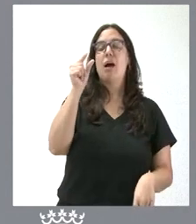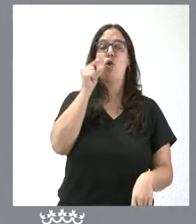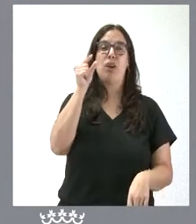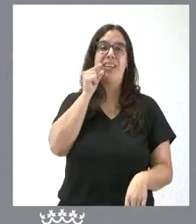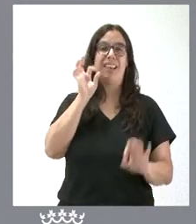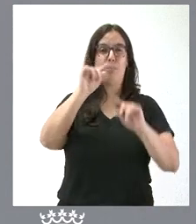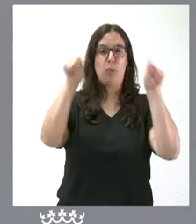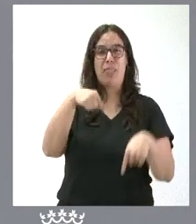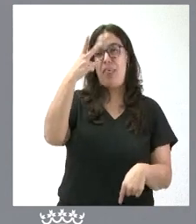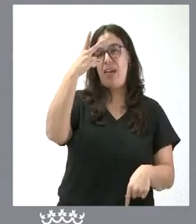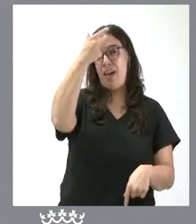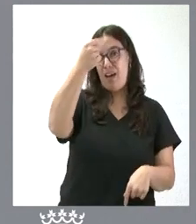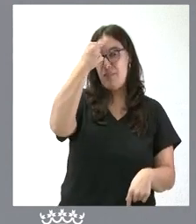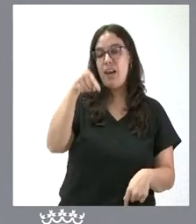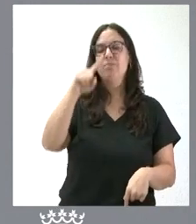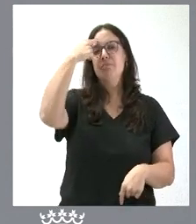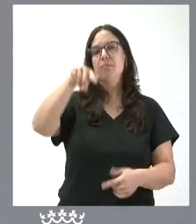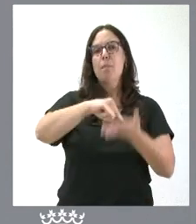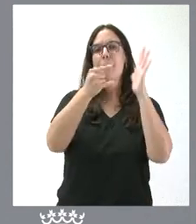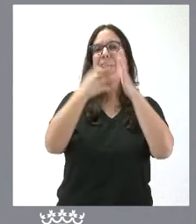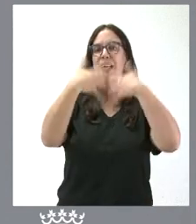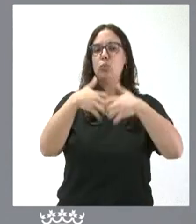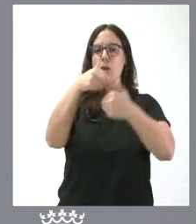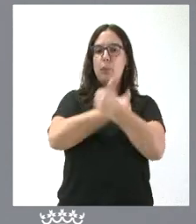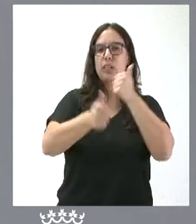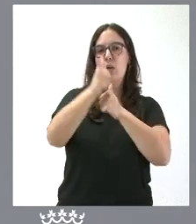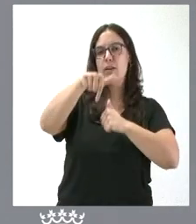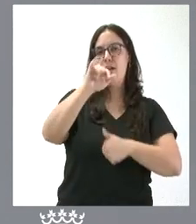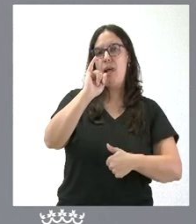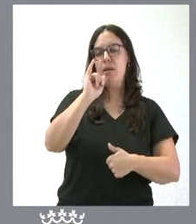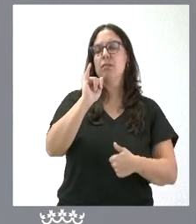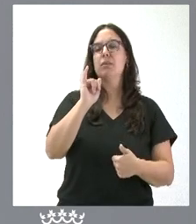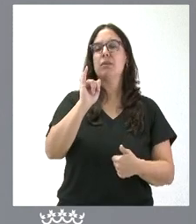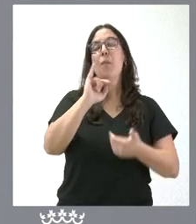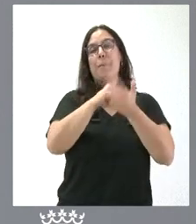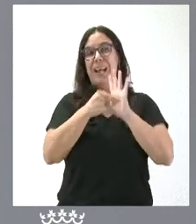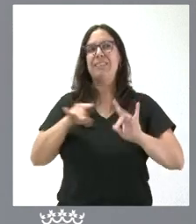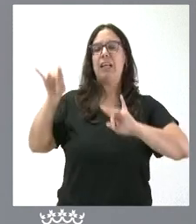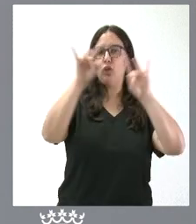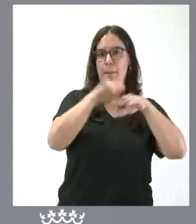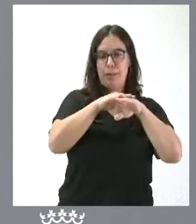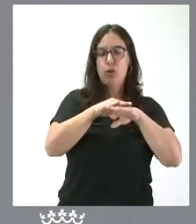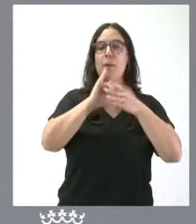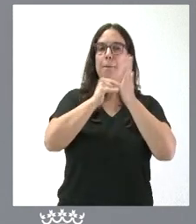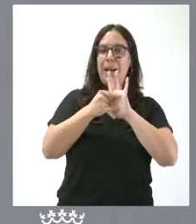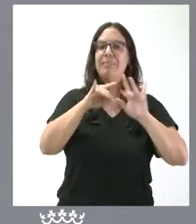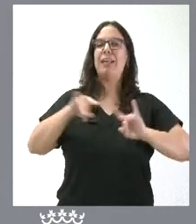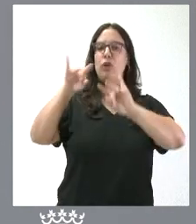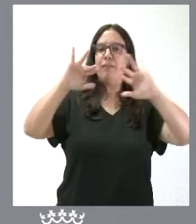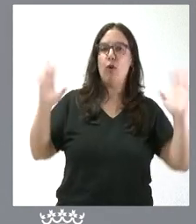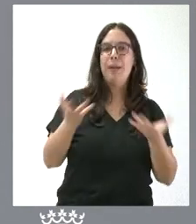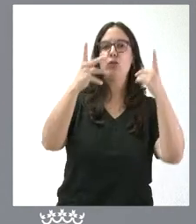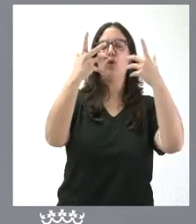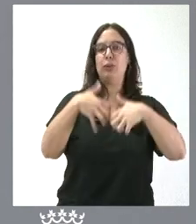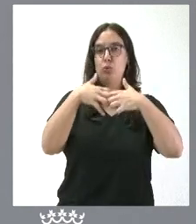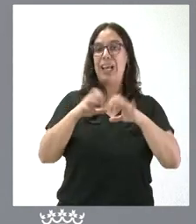plan industrial prioritario en nuestra comunidad autónoma, perdón, un plan territorial de fomento industrial, que